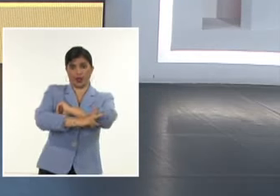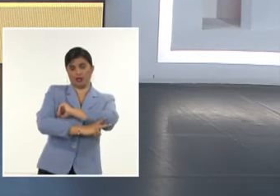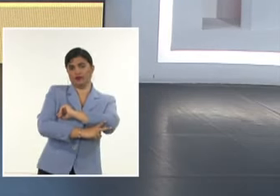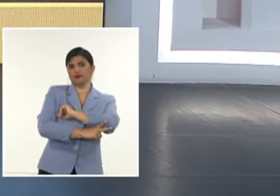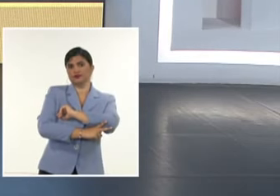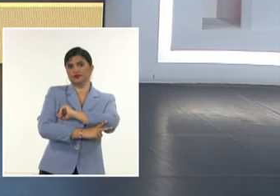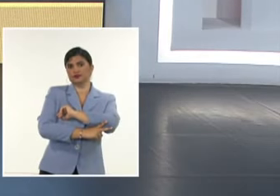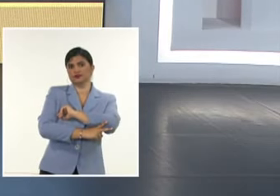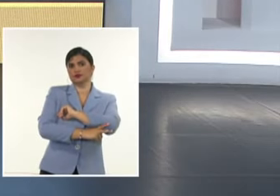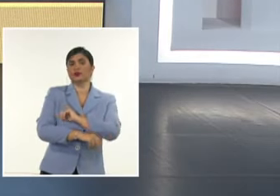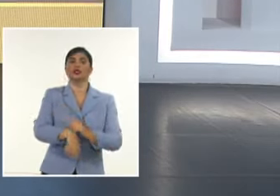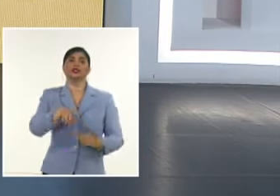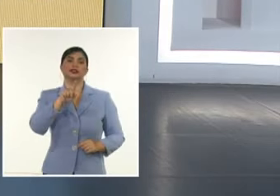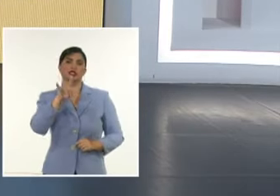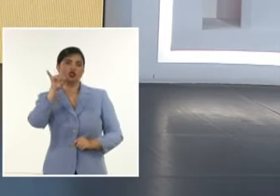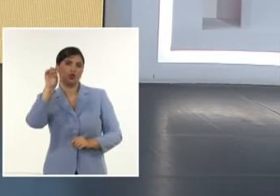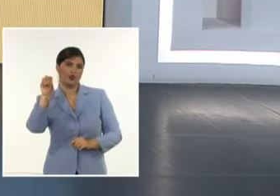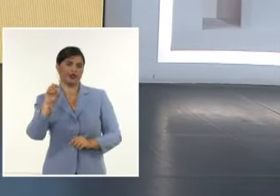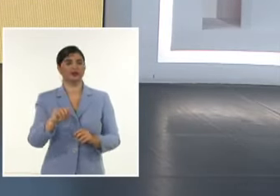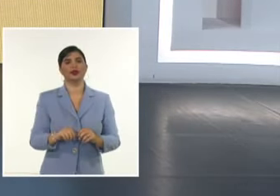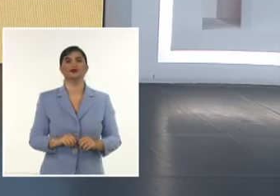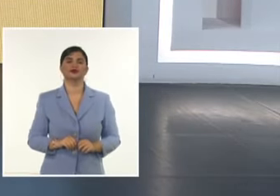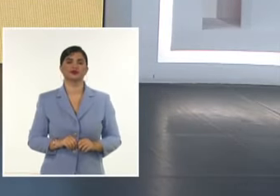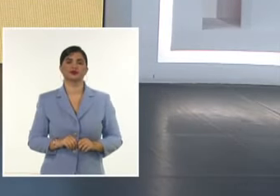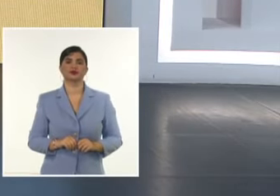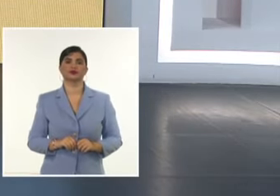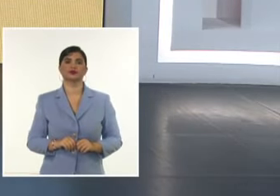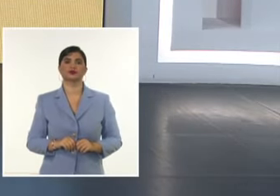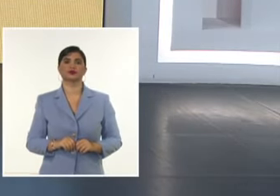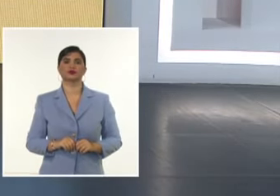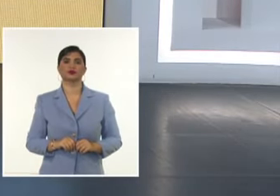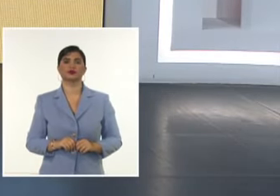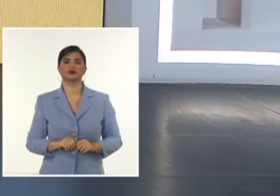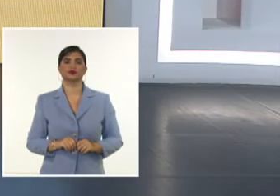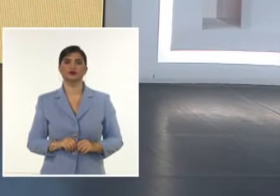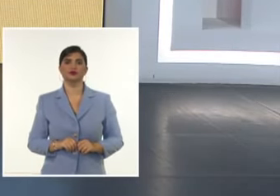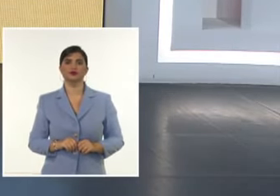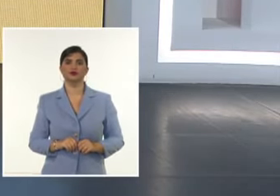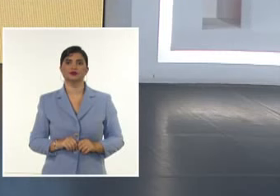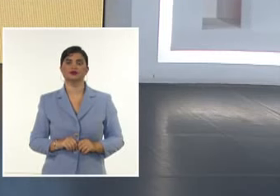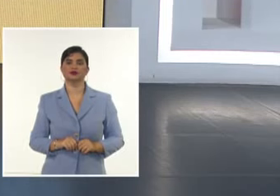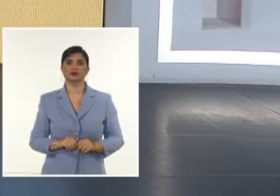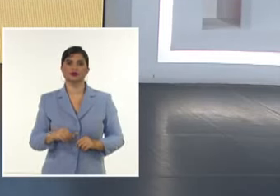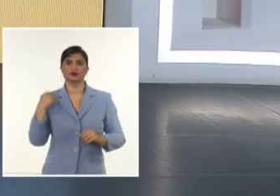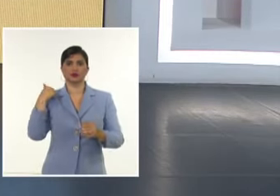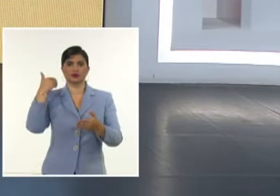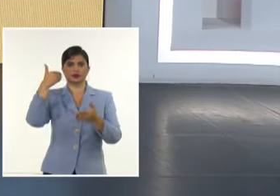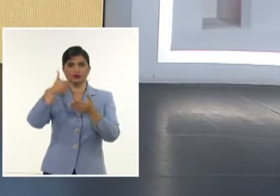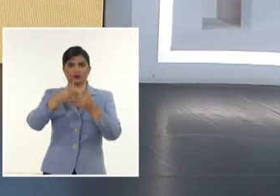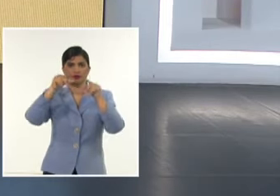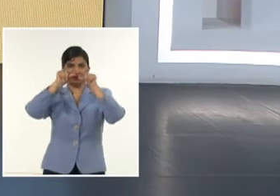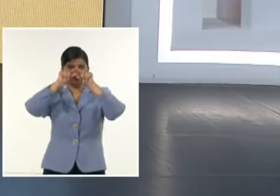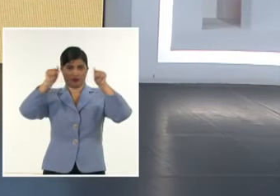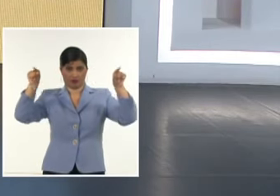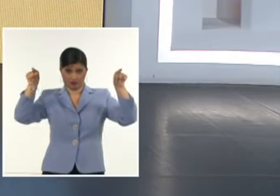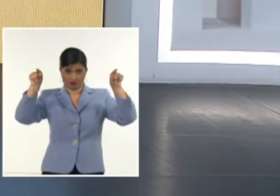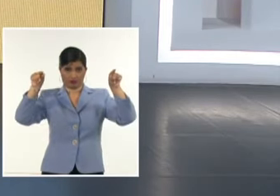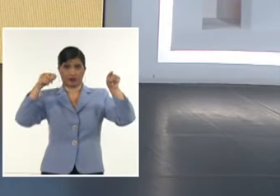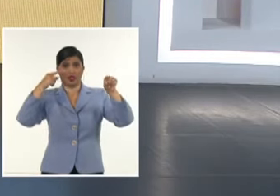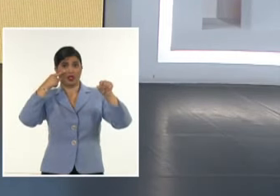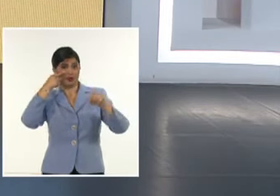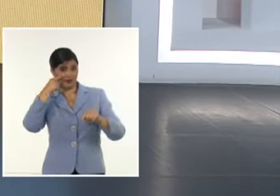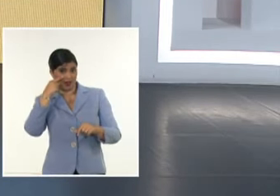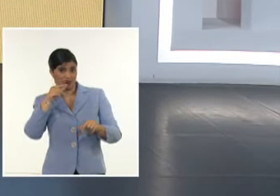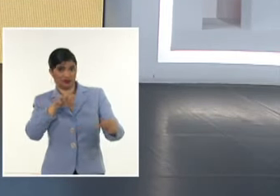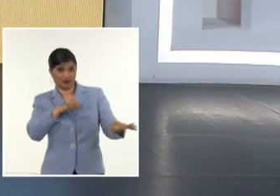190 Terremotos perceptibles, solo ha ocurrido uno en lo que va de año Aquí lo tenemos, con esta fecha, el pasado